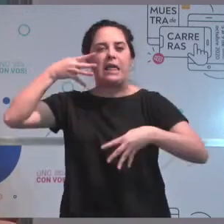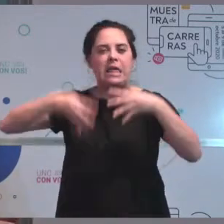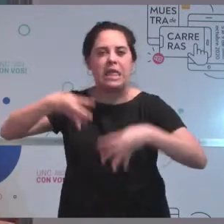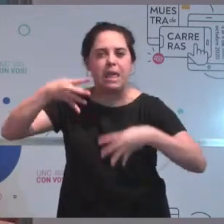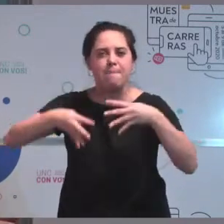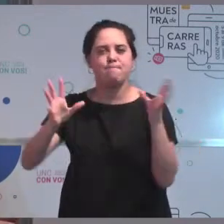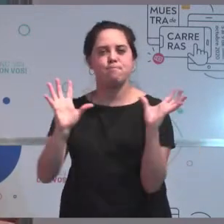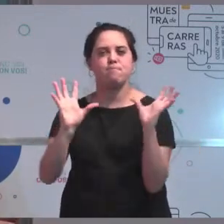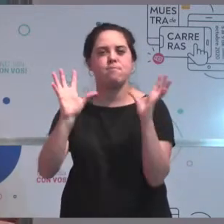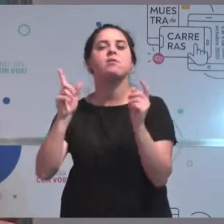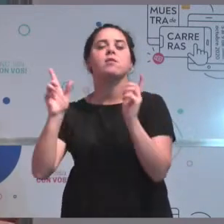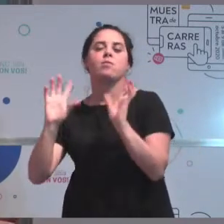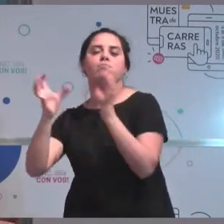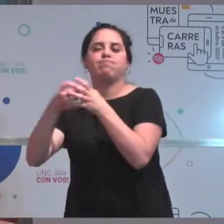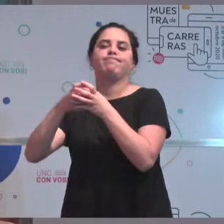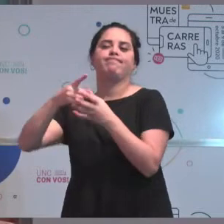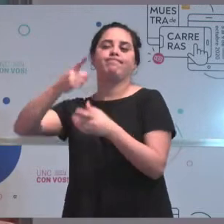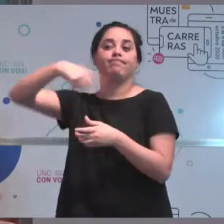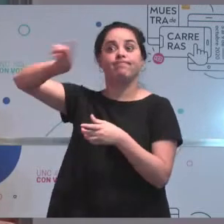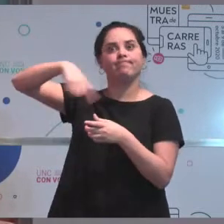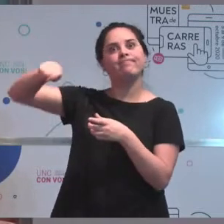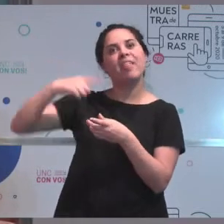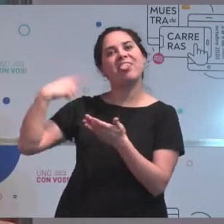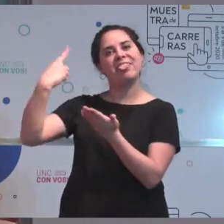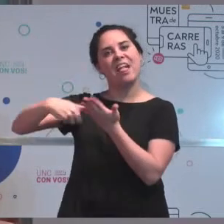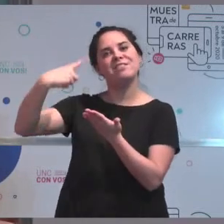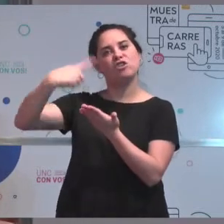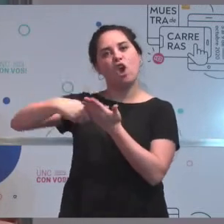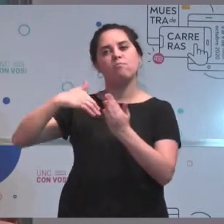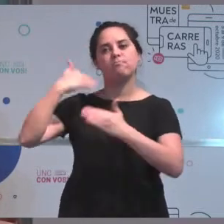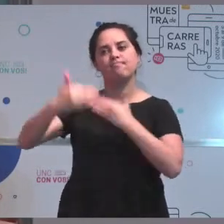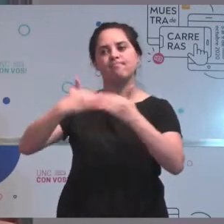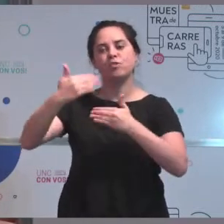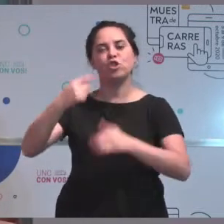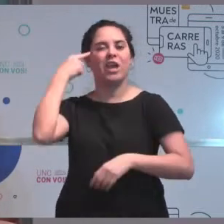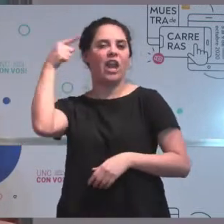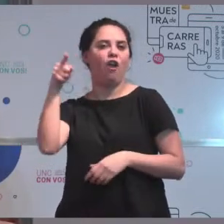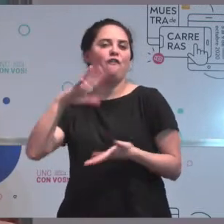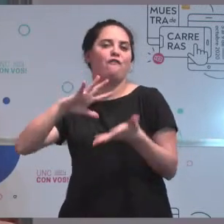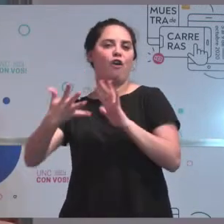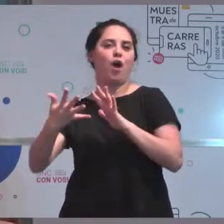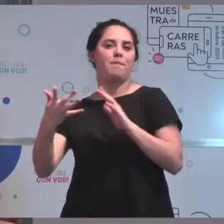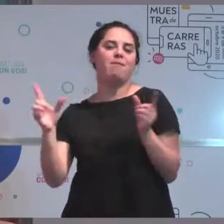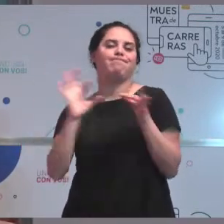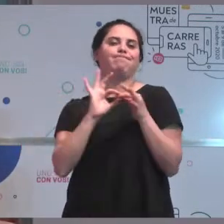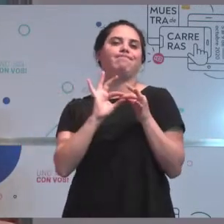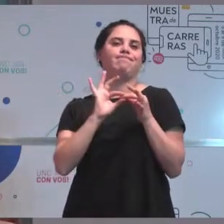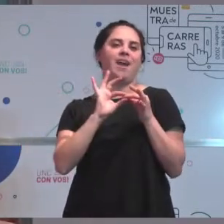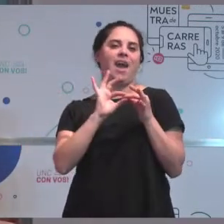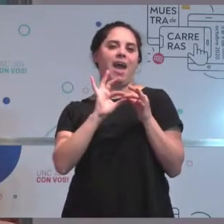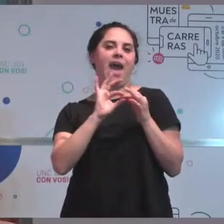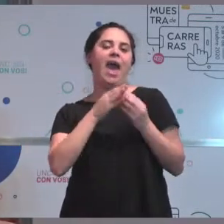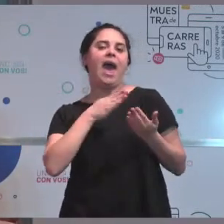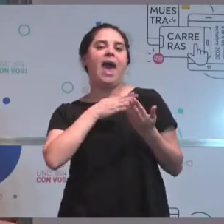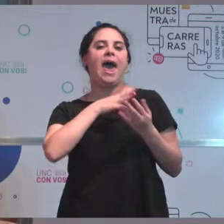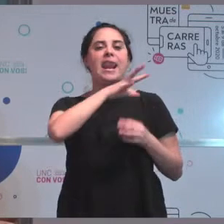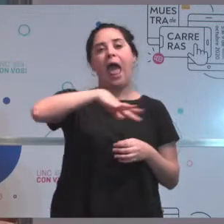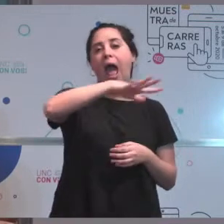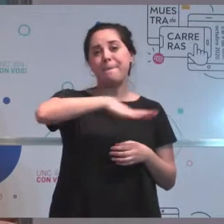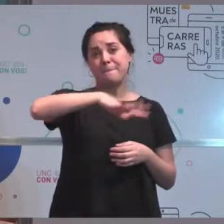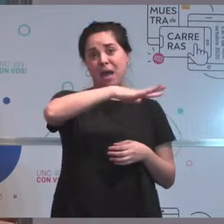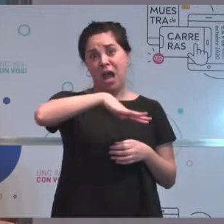Yo creo que esas dos son las formas con las que uno entra en contacto con la rama que termina siendo la definitiva.